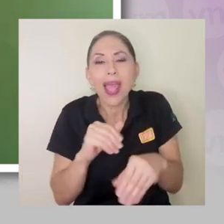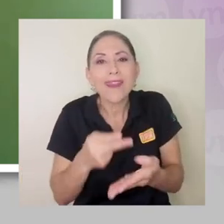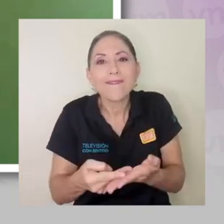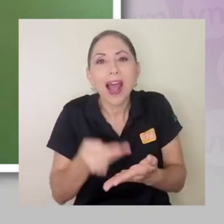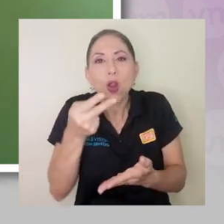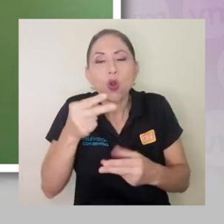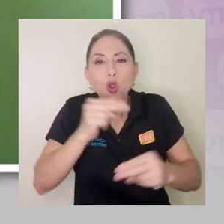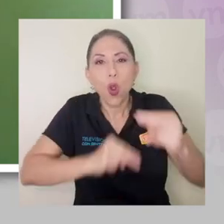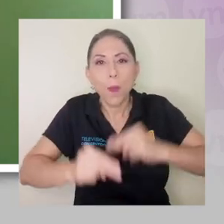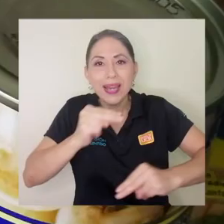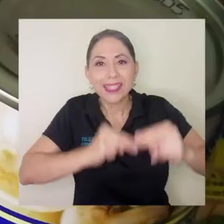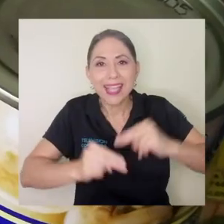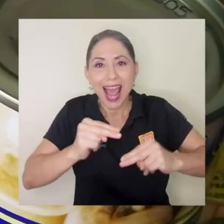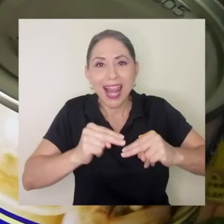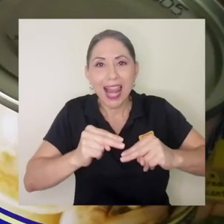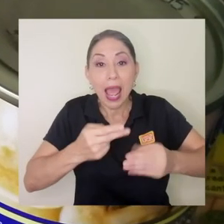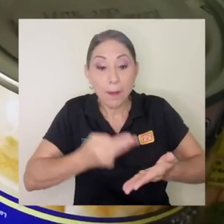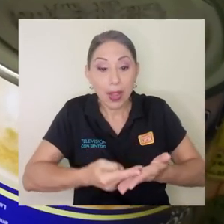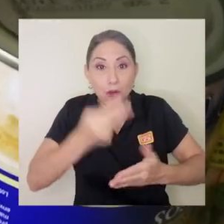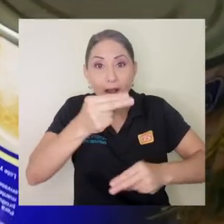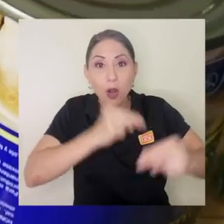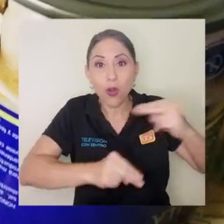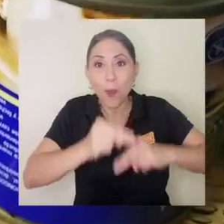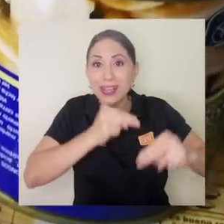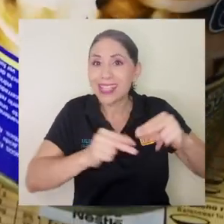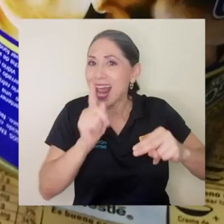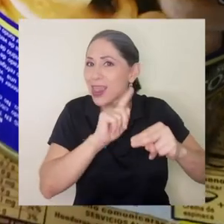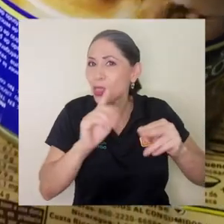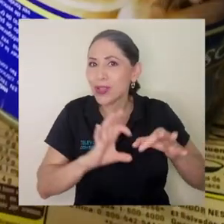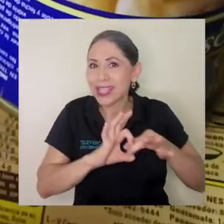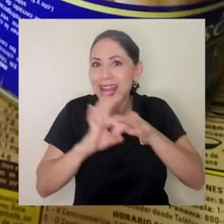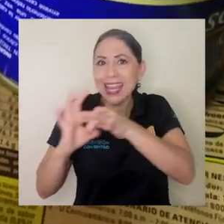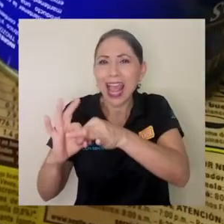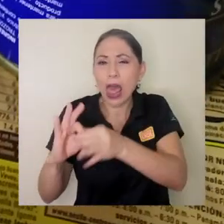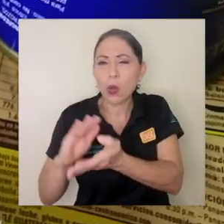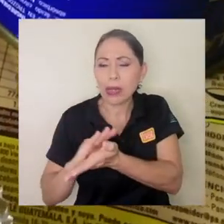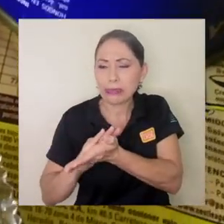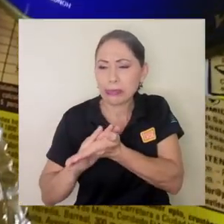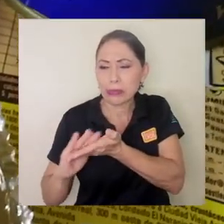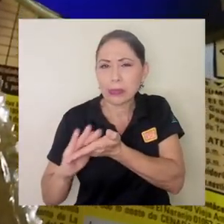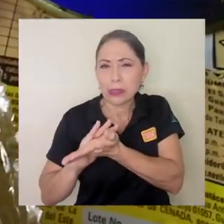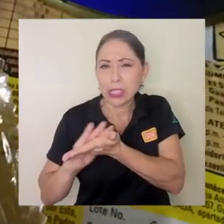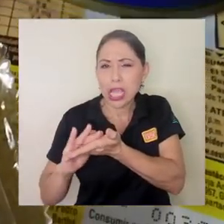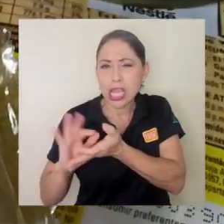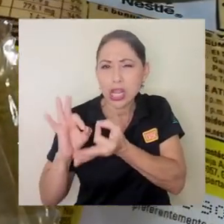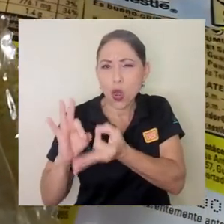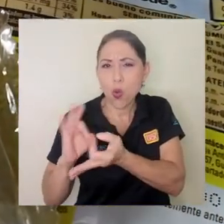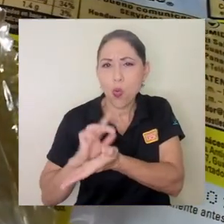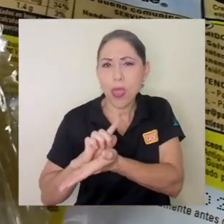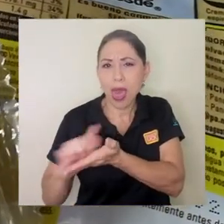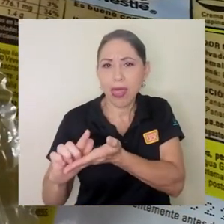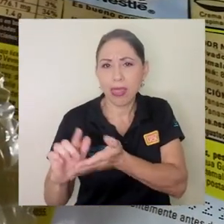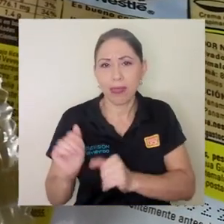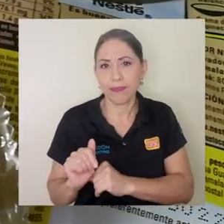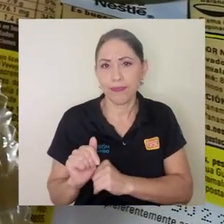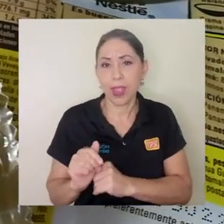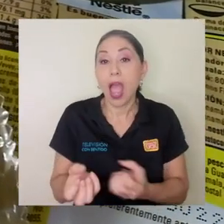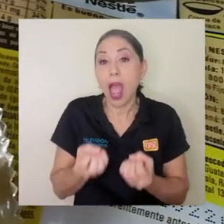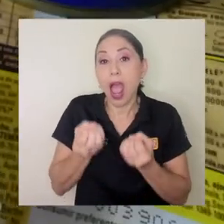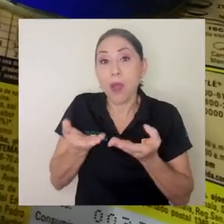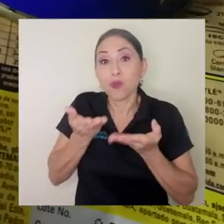Pero su valor comercial no está ligado meramente a inocuidad, sino que hay muchos productos